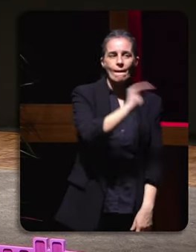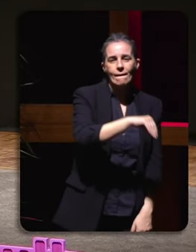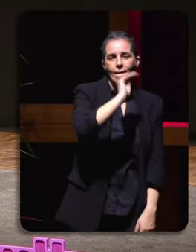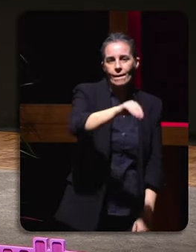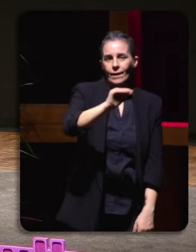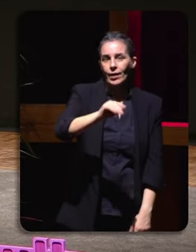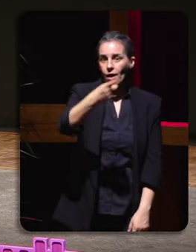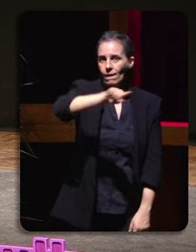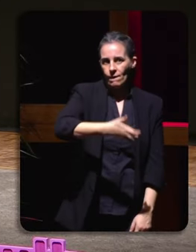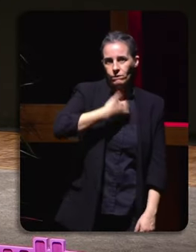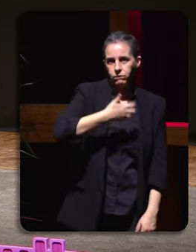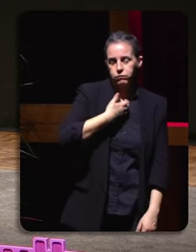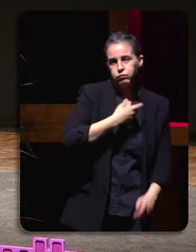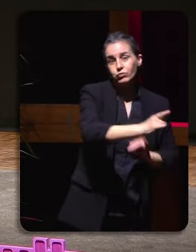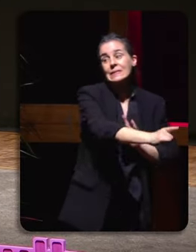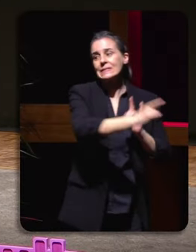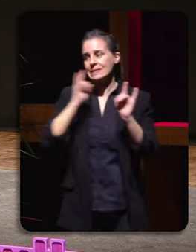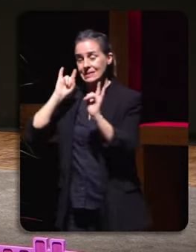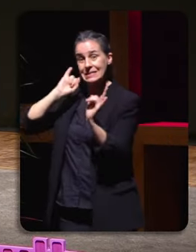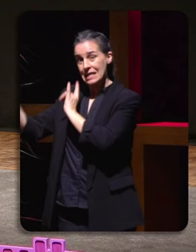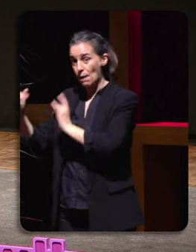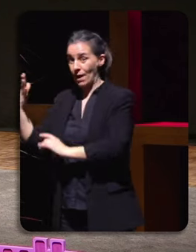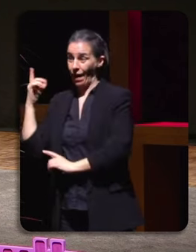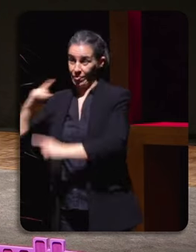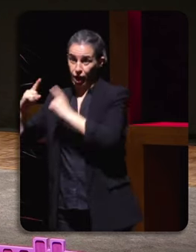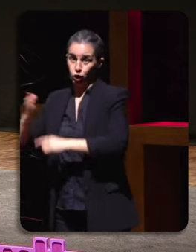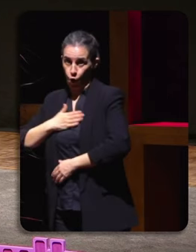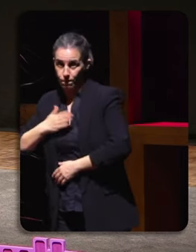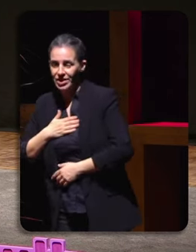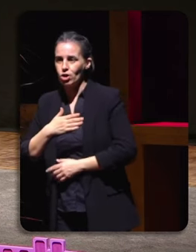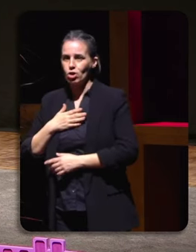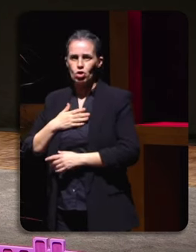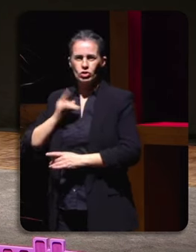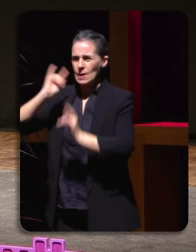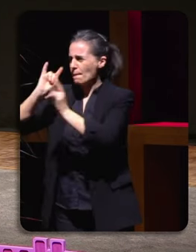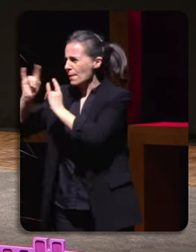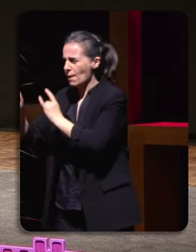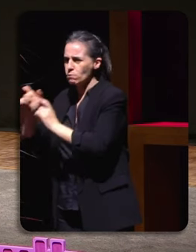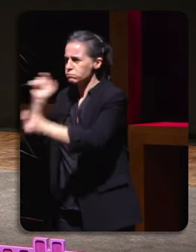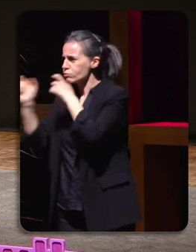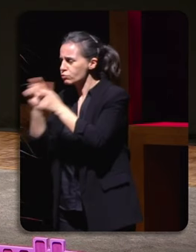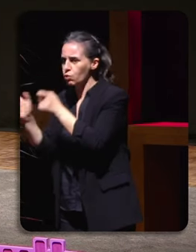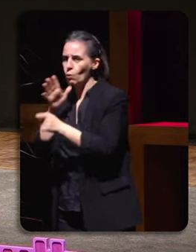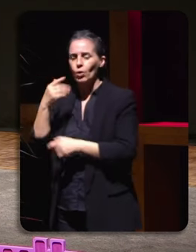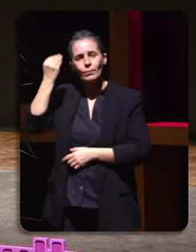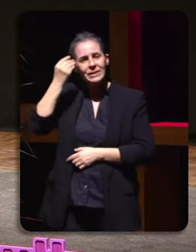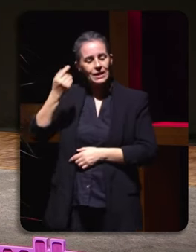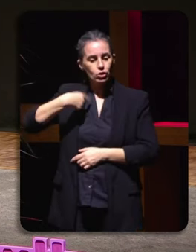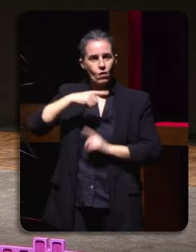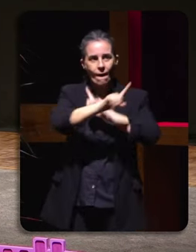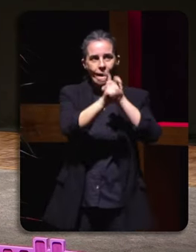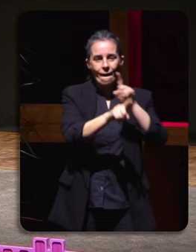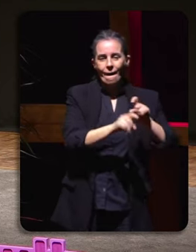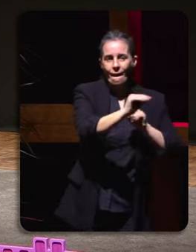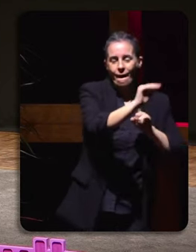o director do director, en fin, a todo o mundo porque consideraban que non estaba justificado ese cuestionamento,